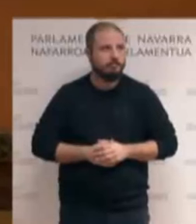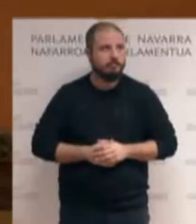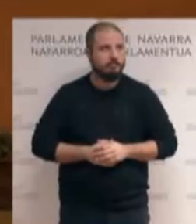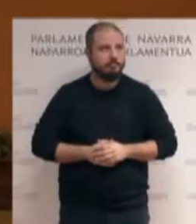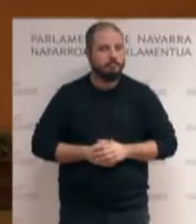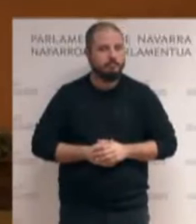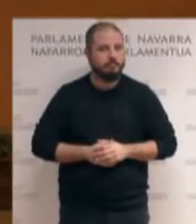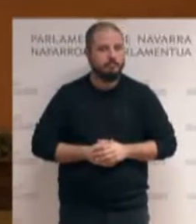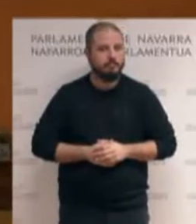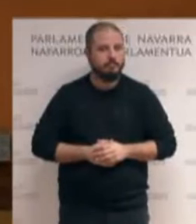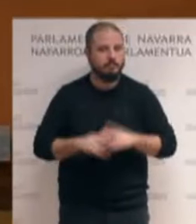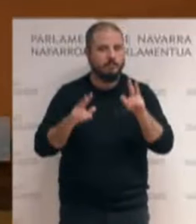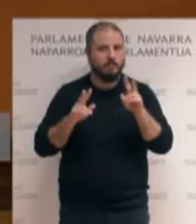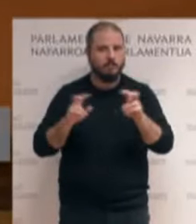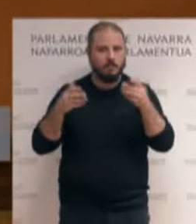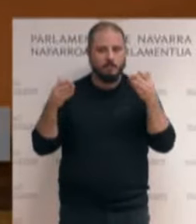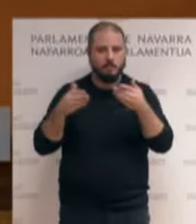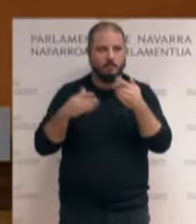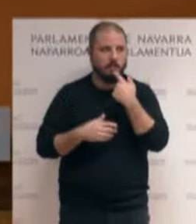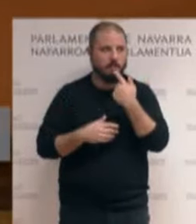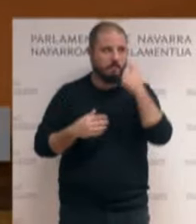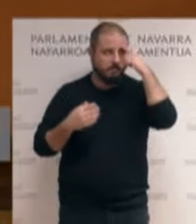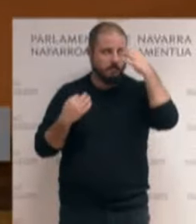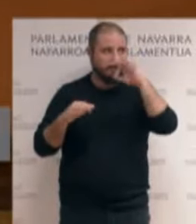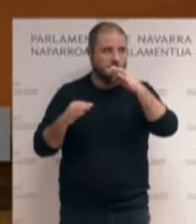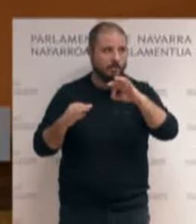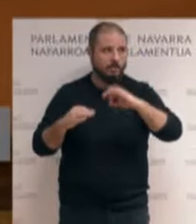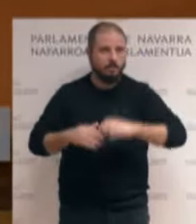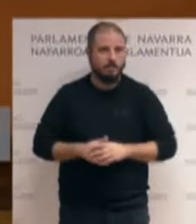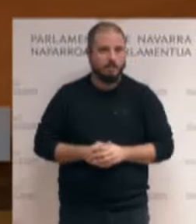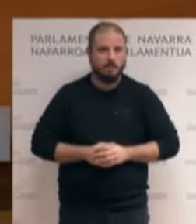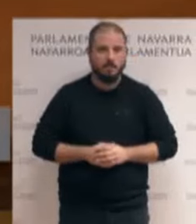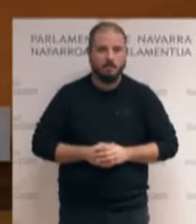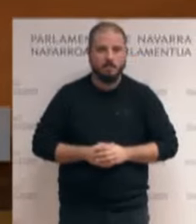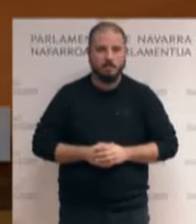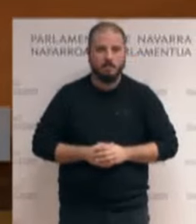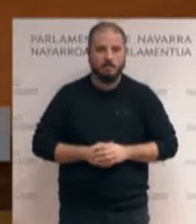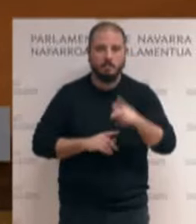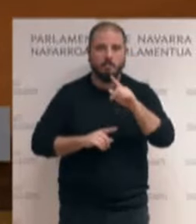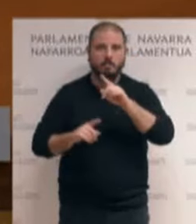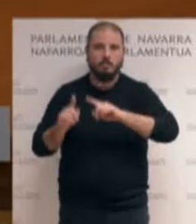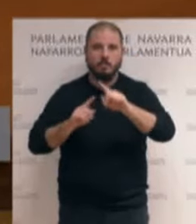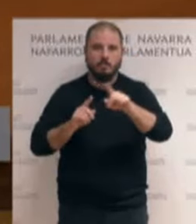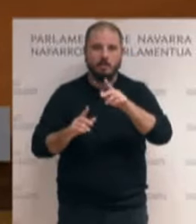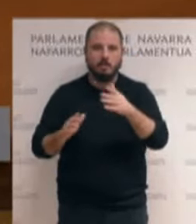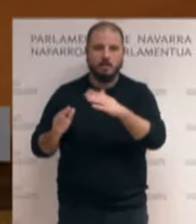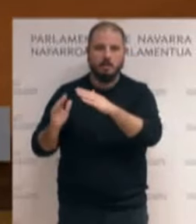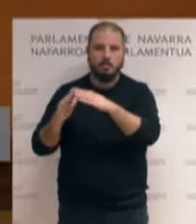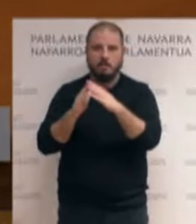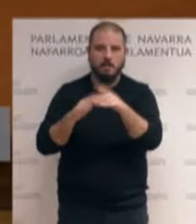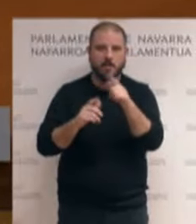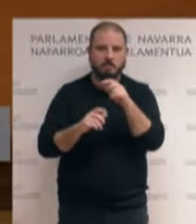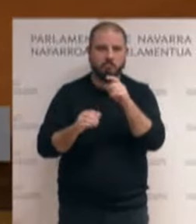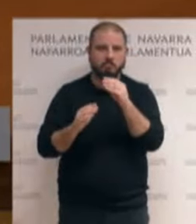Quisiera comenzar con unas obviedades. La problemática de la vivienda es multifactorial. Creo que en eso estamos